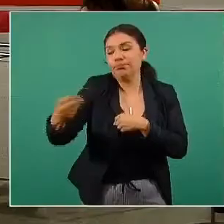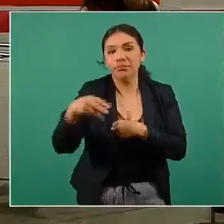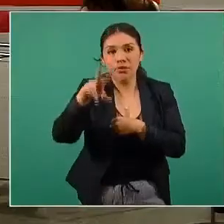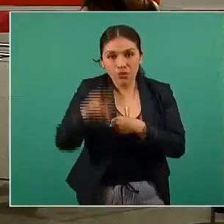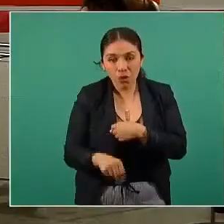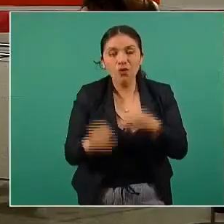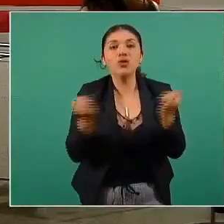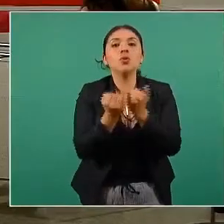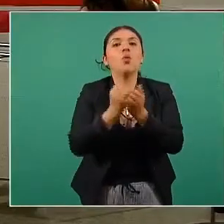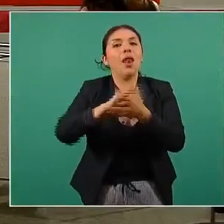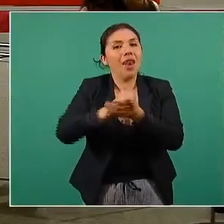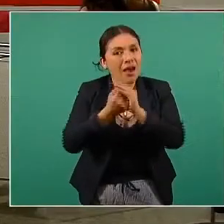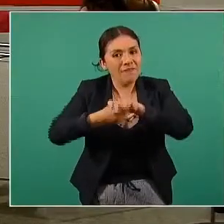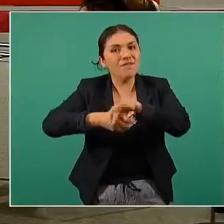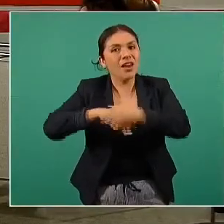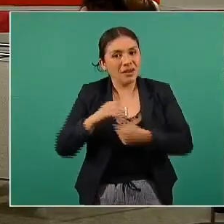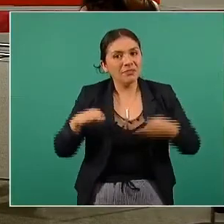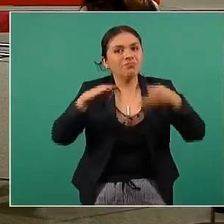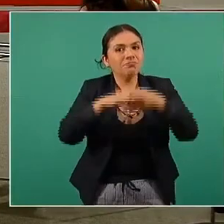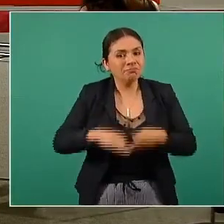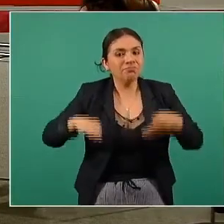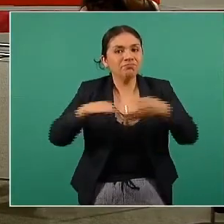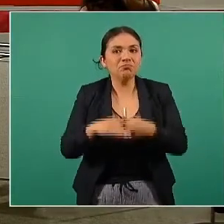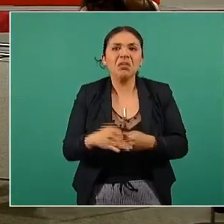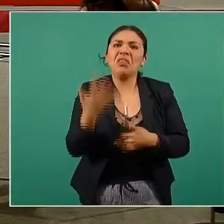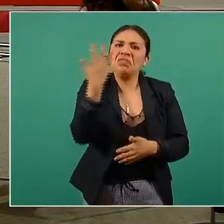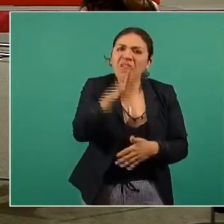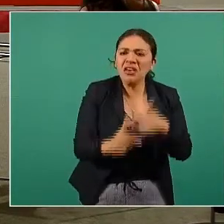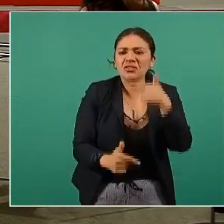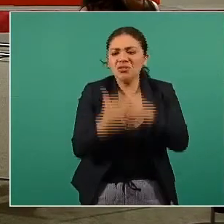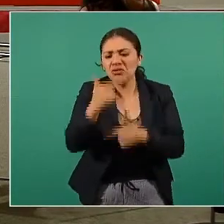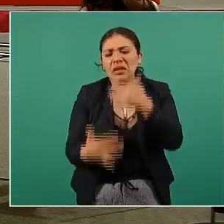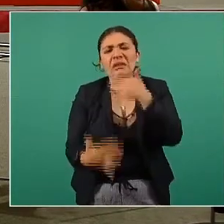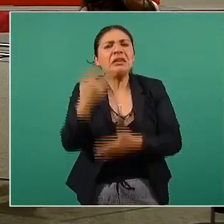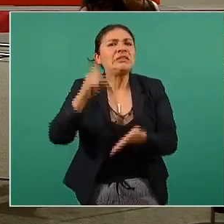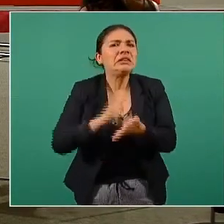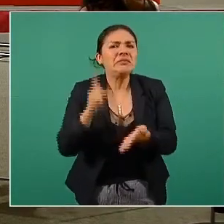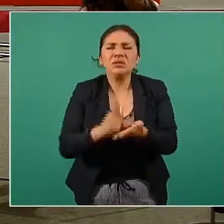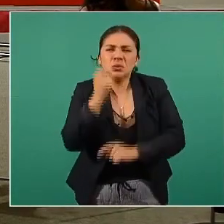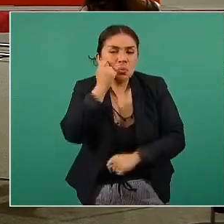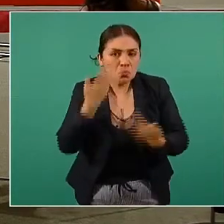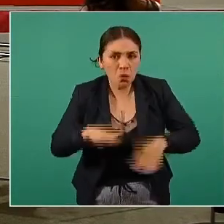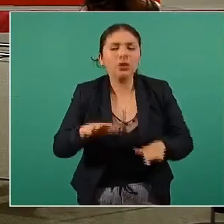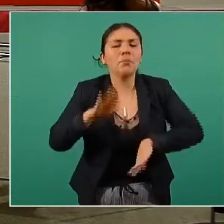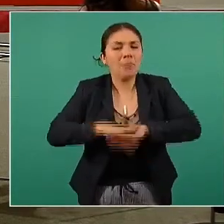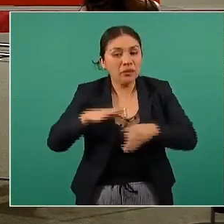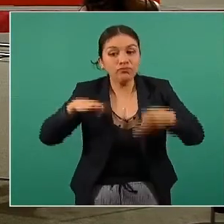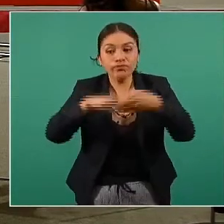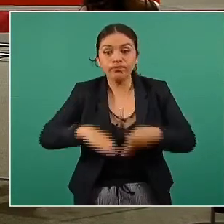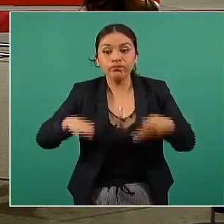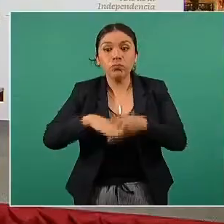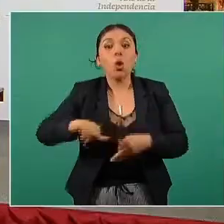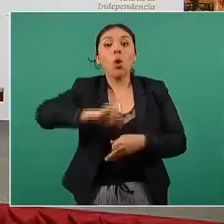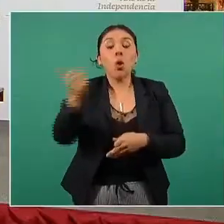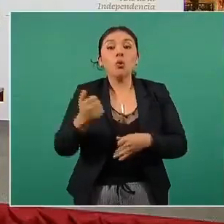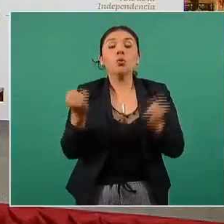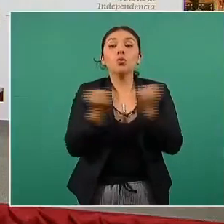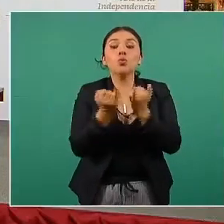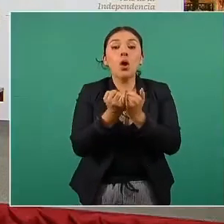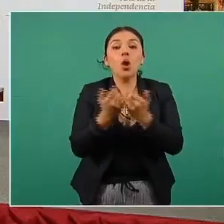lavarnos continuamente las manos, 10, 12, 15 veces, etcétera. Y por último están las medidas colectivas.